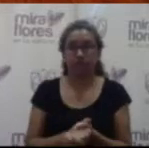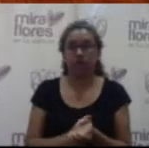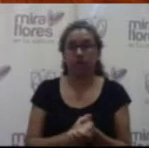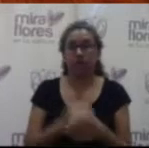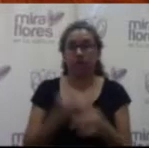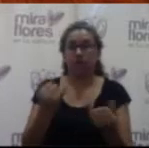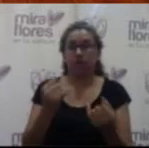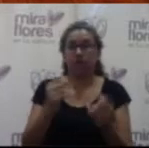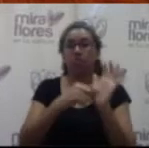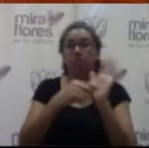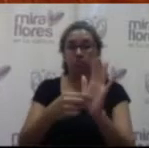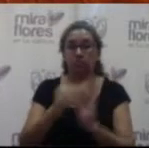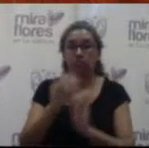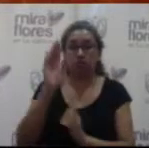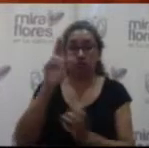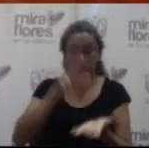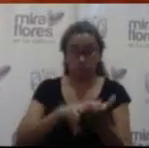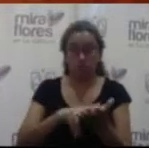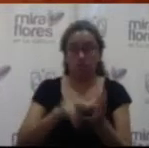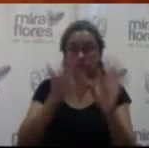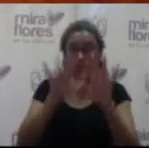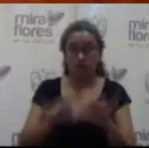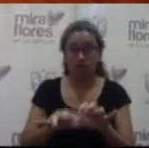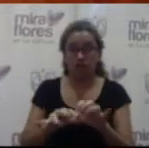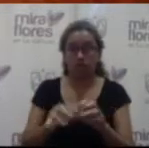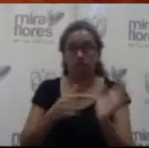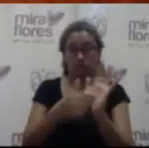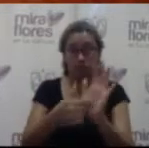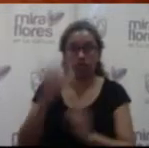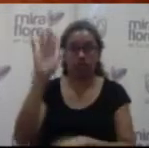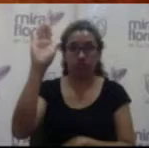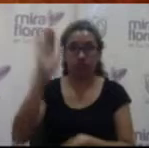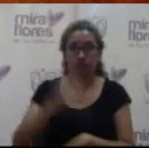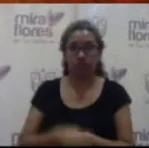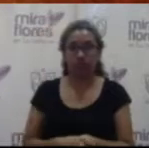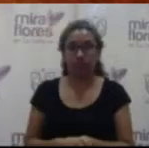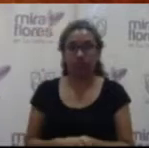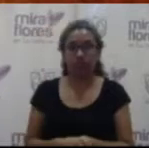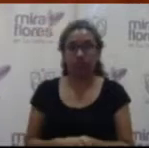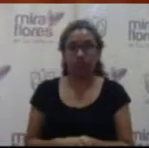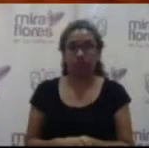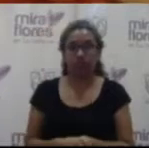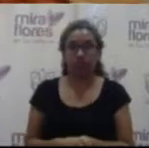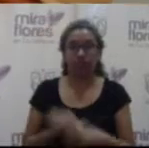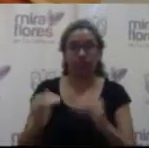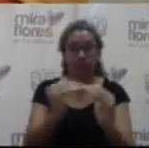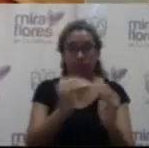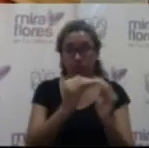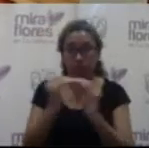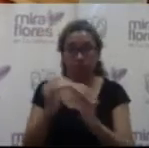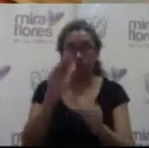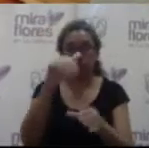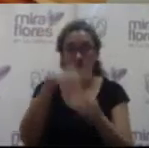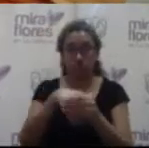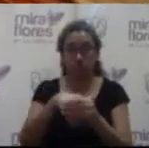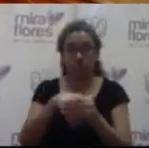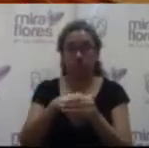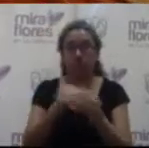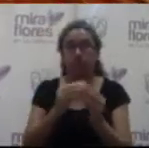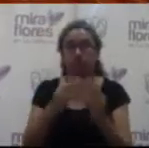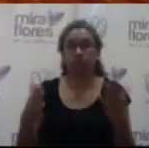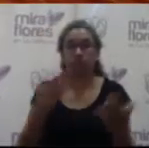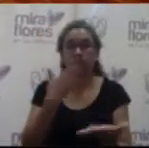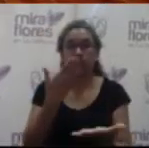Aquellos miembros del consejo que estén a favor de aprobar el acta, sírvanse a expresarlo en señal de conformidad. Se aprueba también por unanimidad de votos.